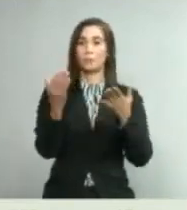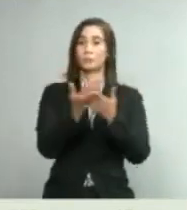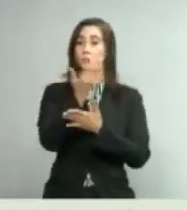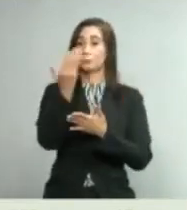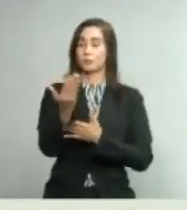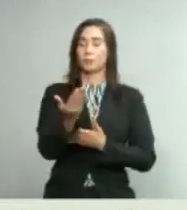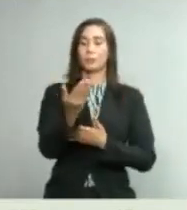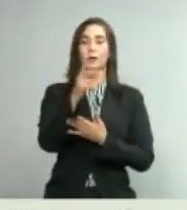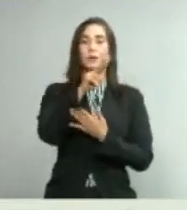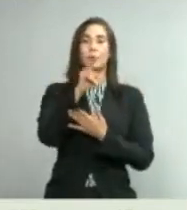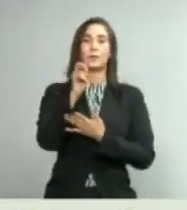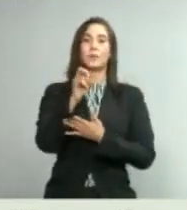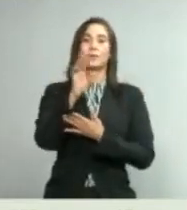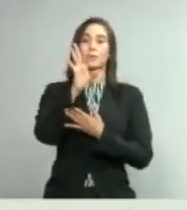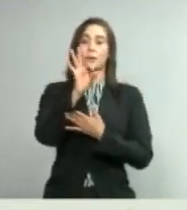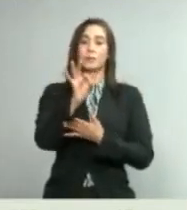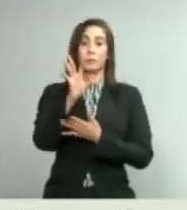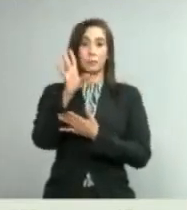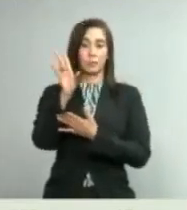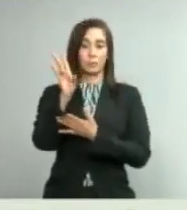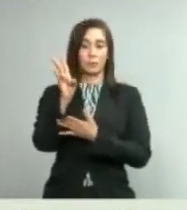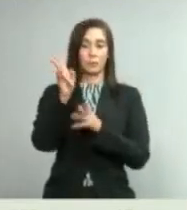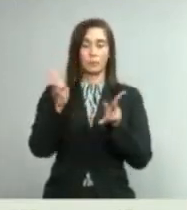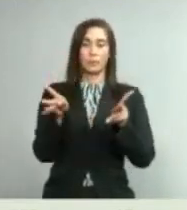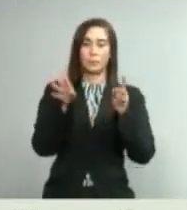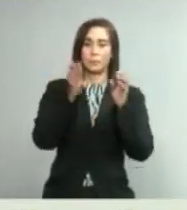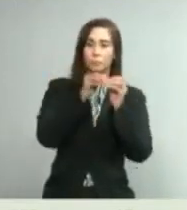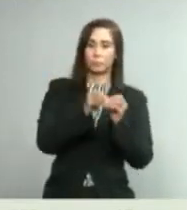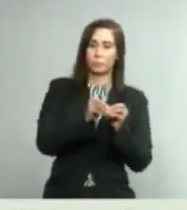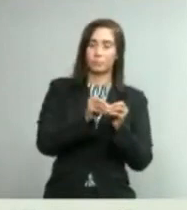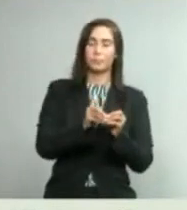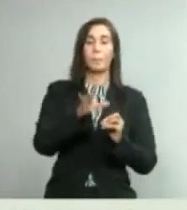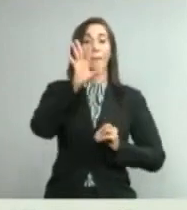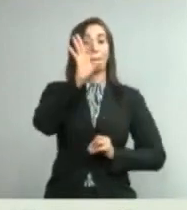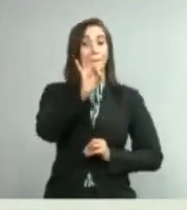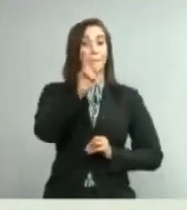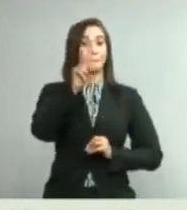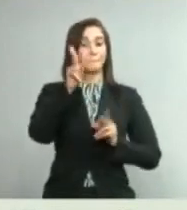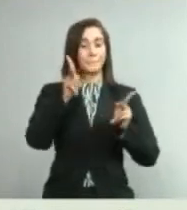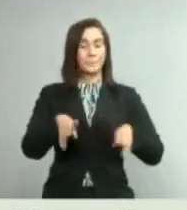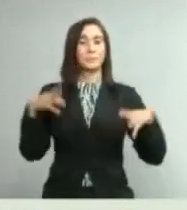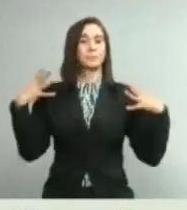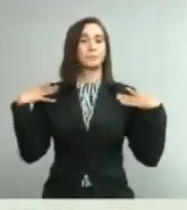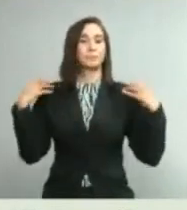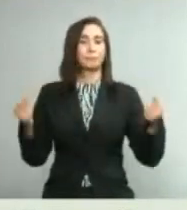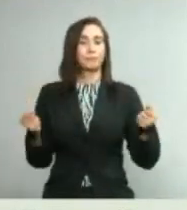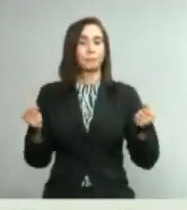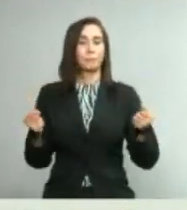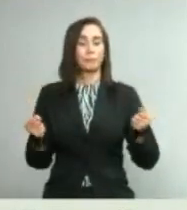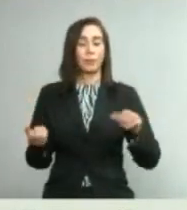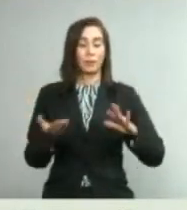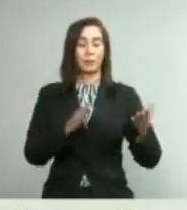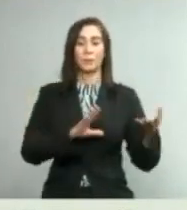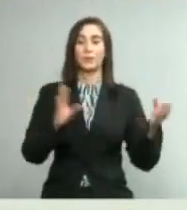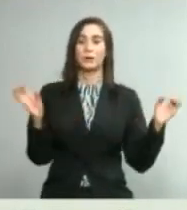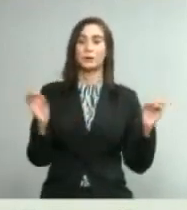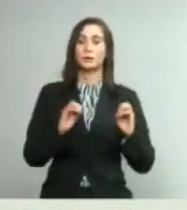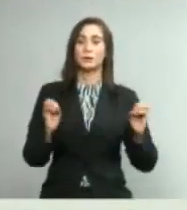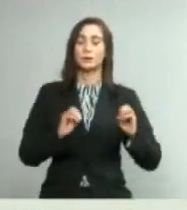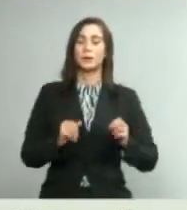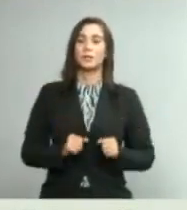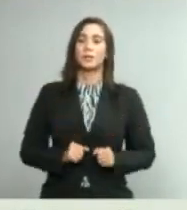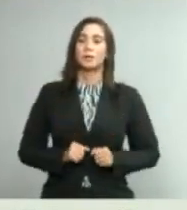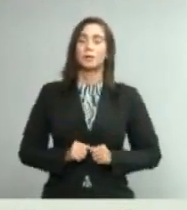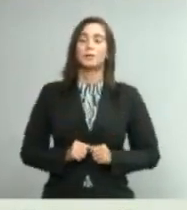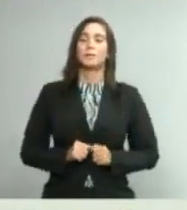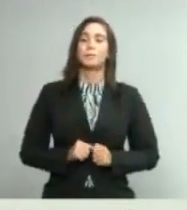nuevos, 297 acumulados, 92 recuperados, cero fallecimientos.